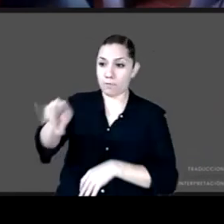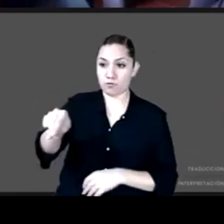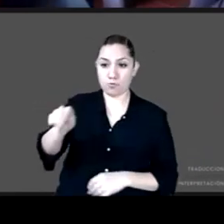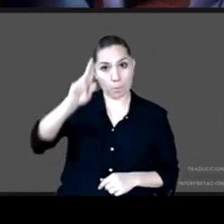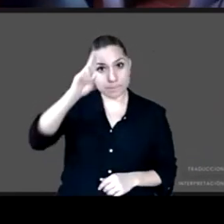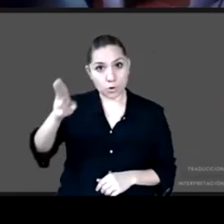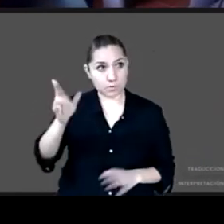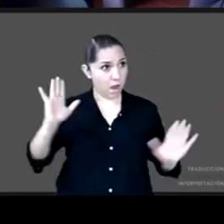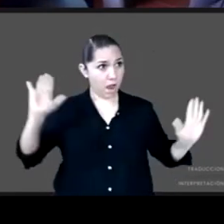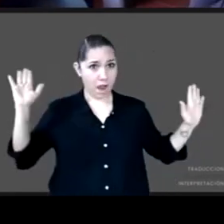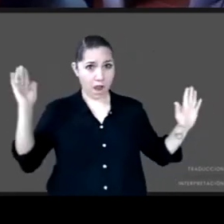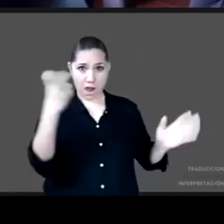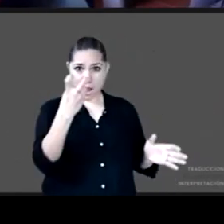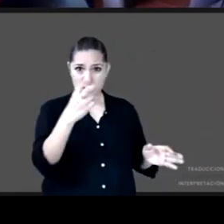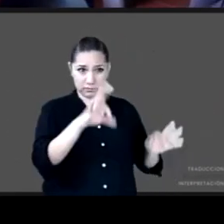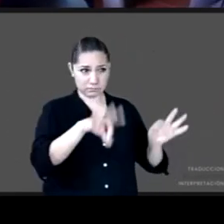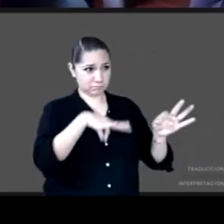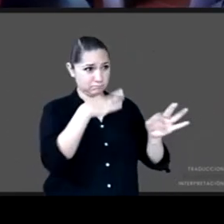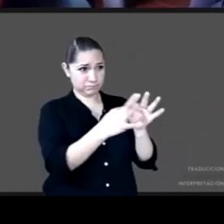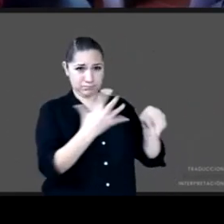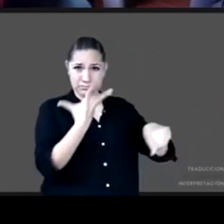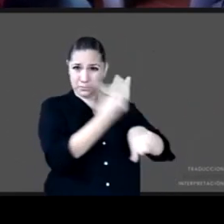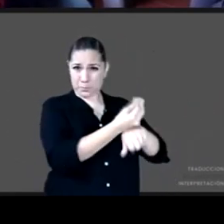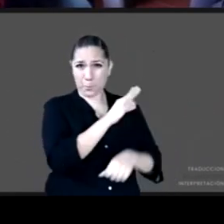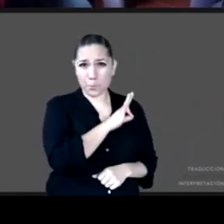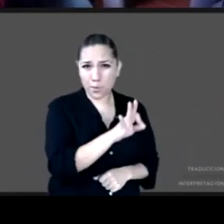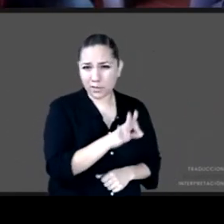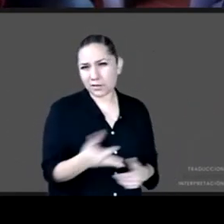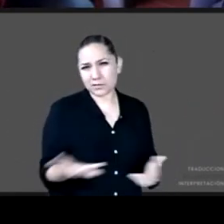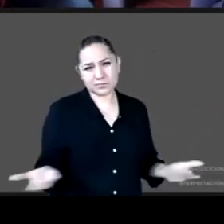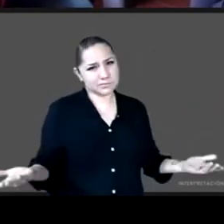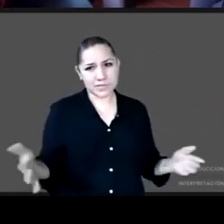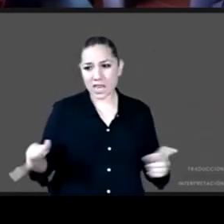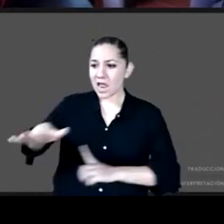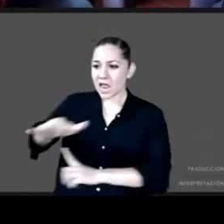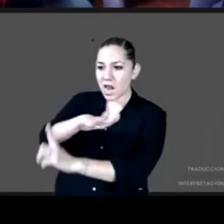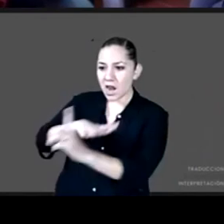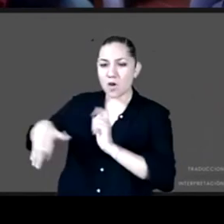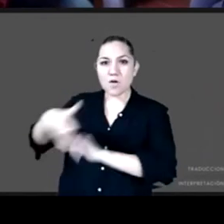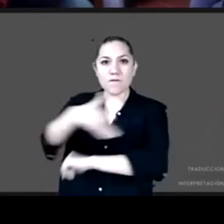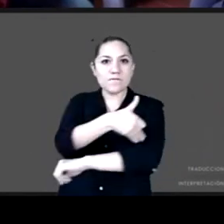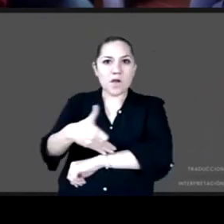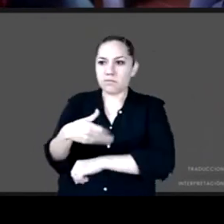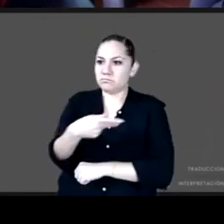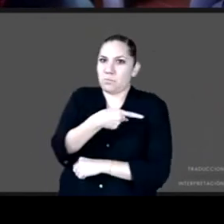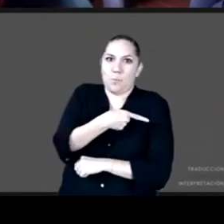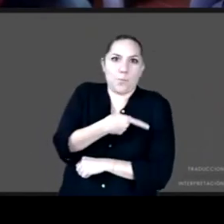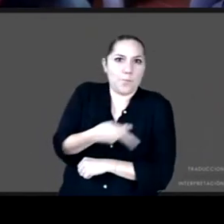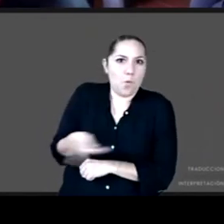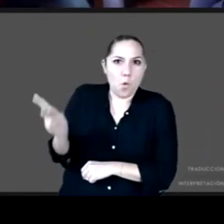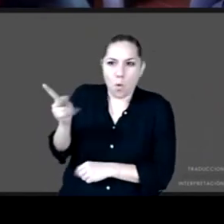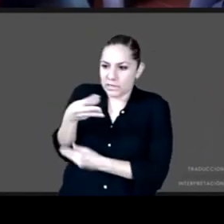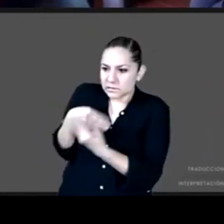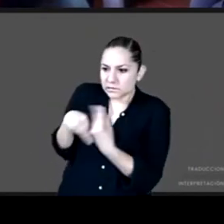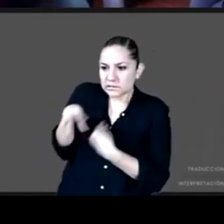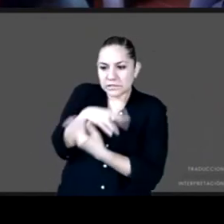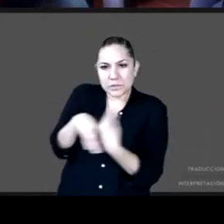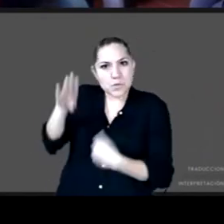en donde todos los miembros de la familia contribuyen a una actividad productiva y que